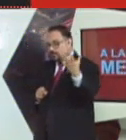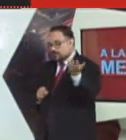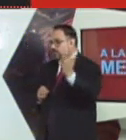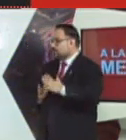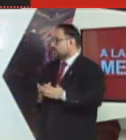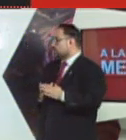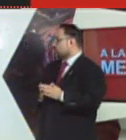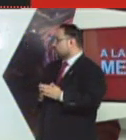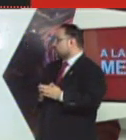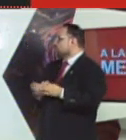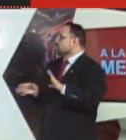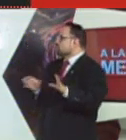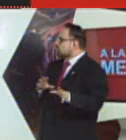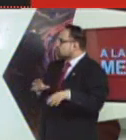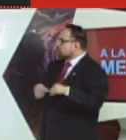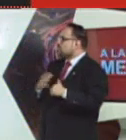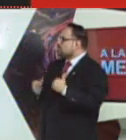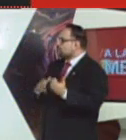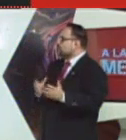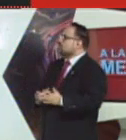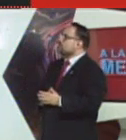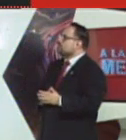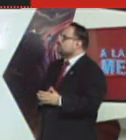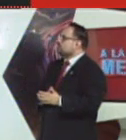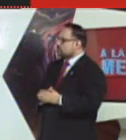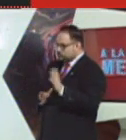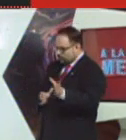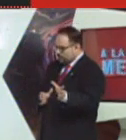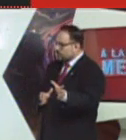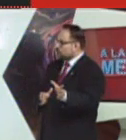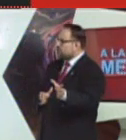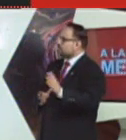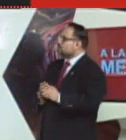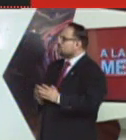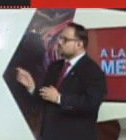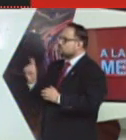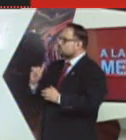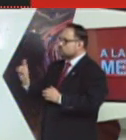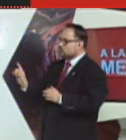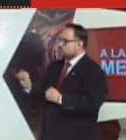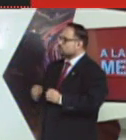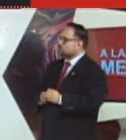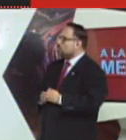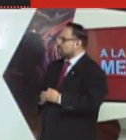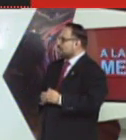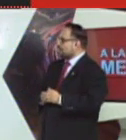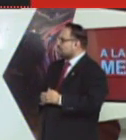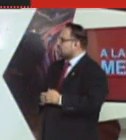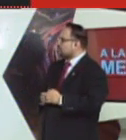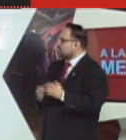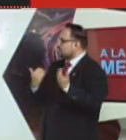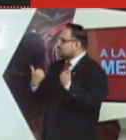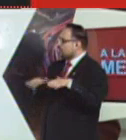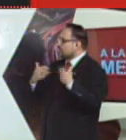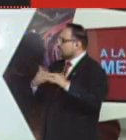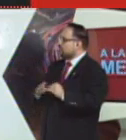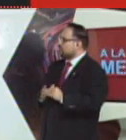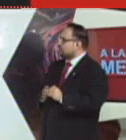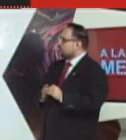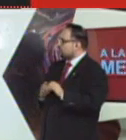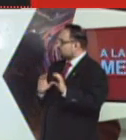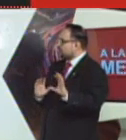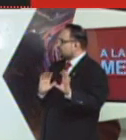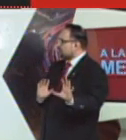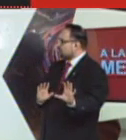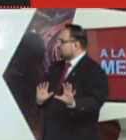Unidos, Brasil y Ecuador, en un primer momento, y todavía actualmente, a Estados Unidos no les resultó para nada bien el ir